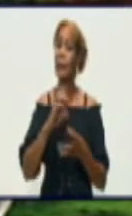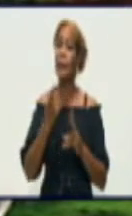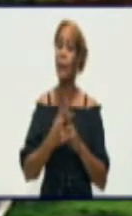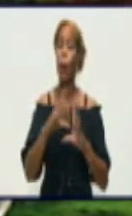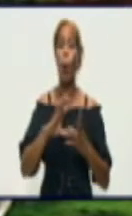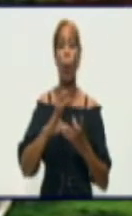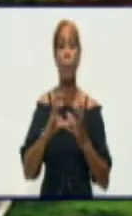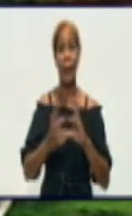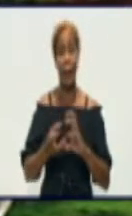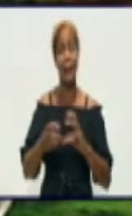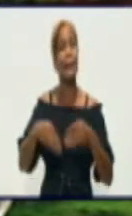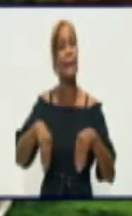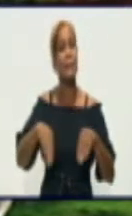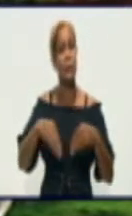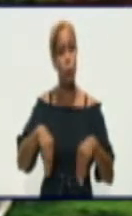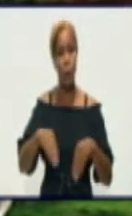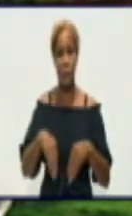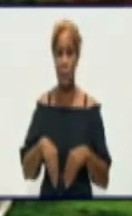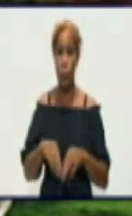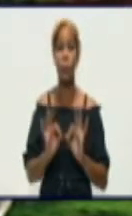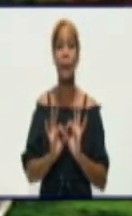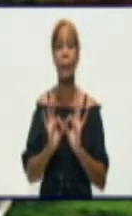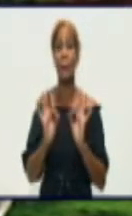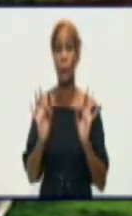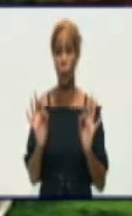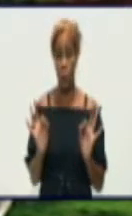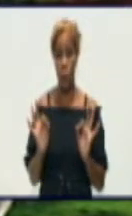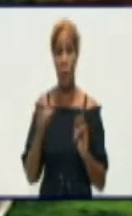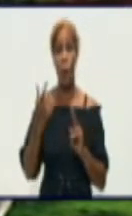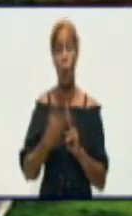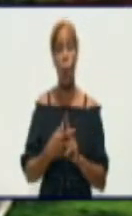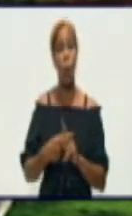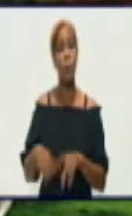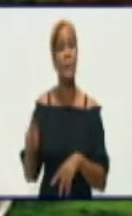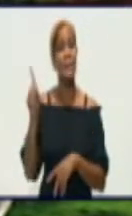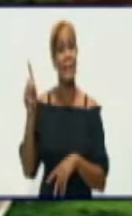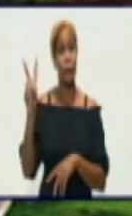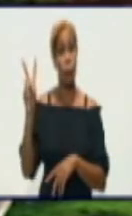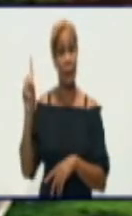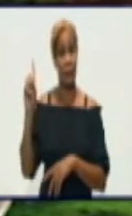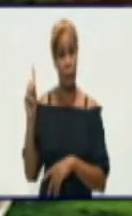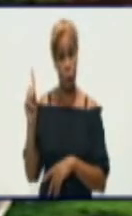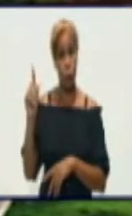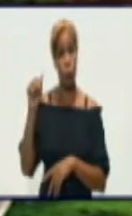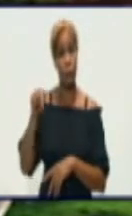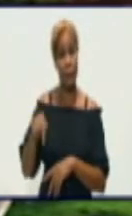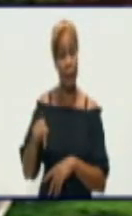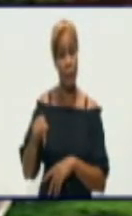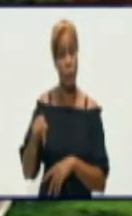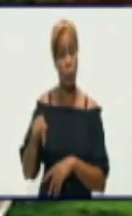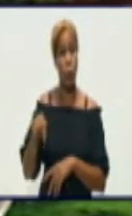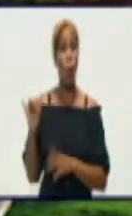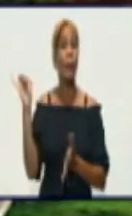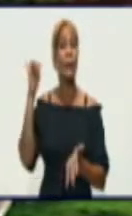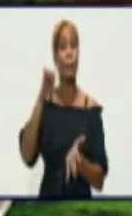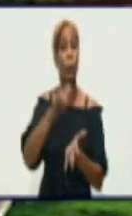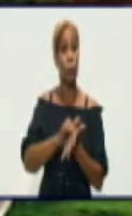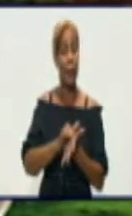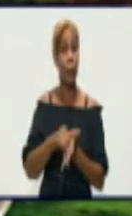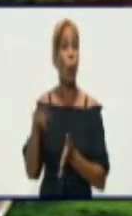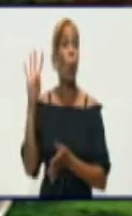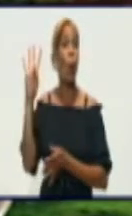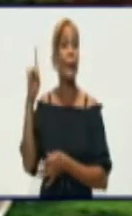epidemiológico. Hoy 121 casos y de los 6 importados, 4 de Rusia y 2 de Haití.